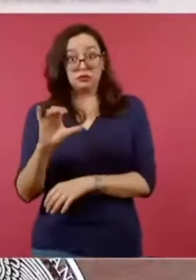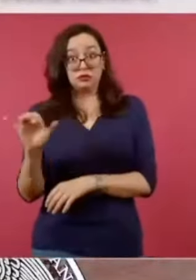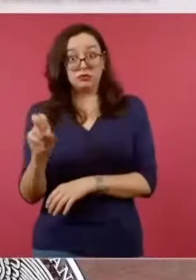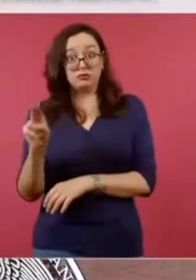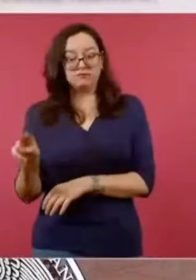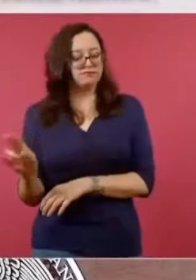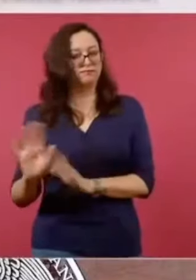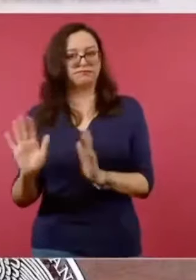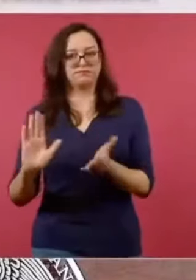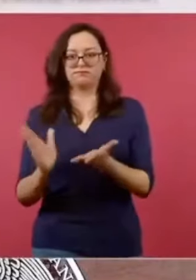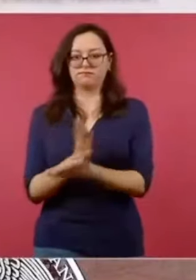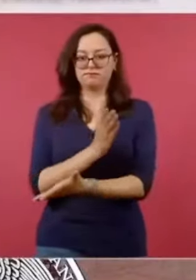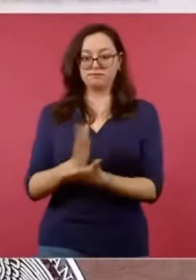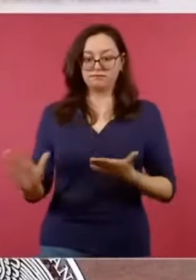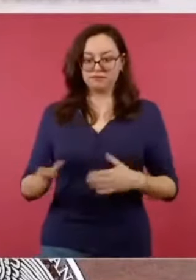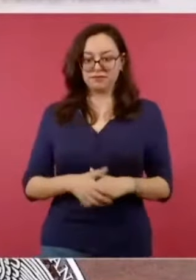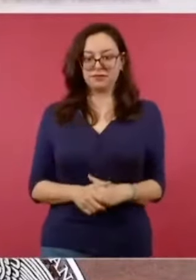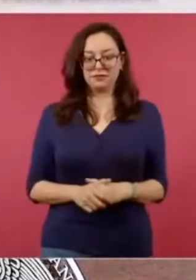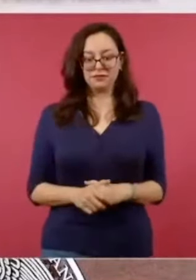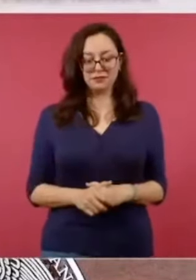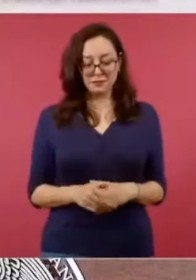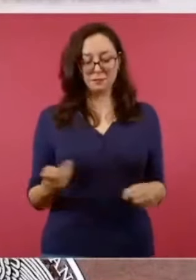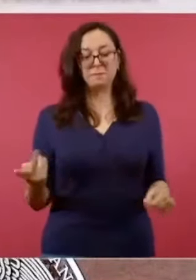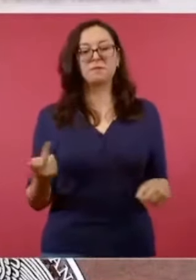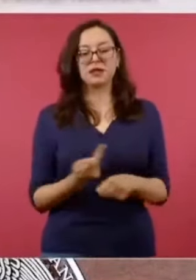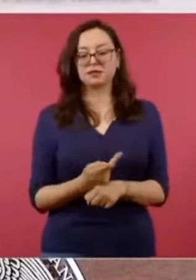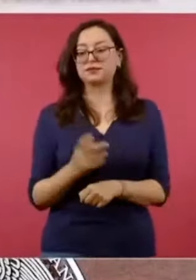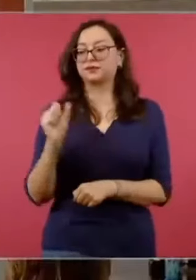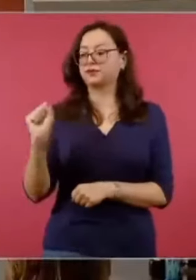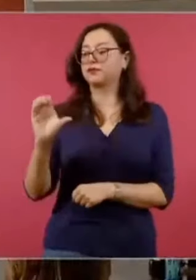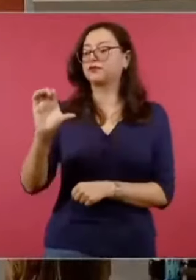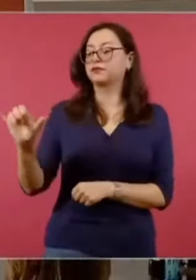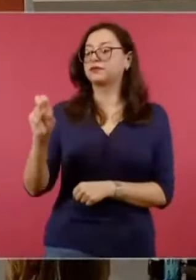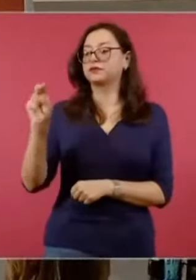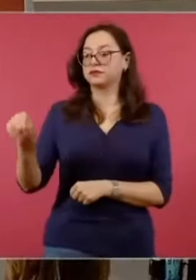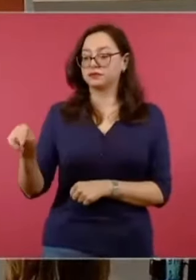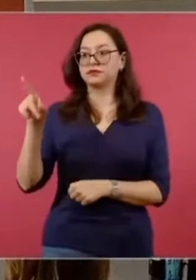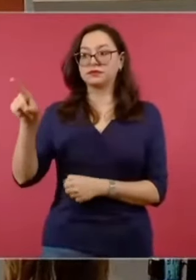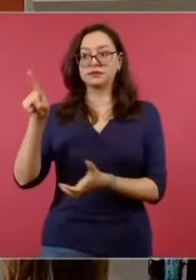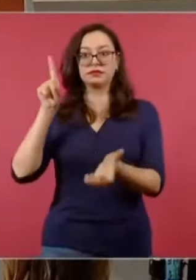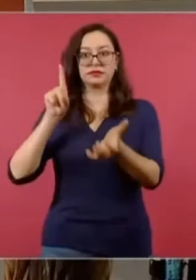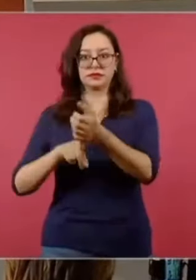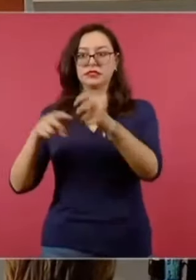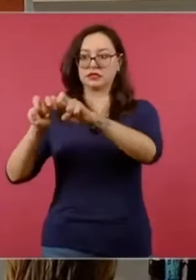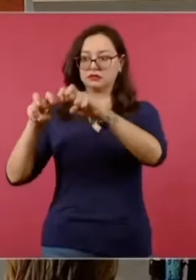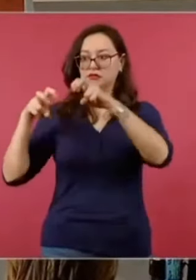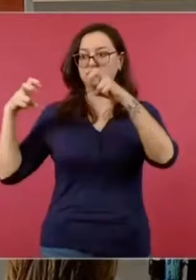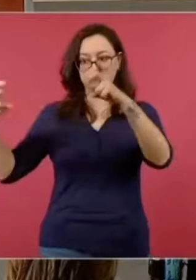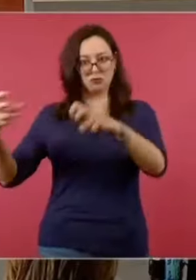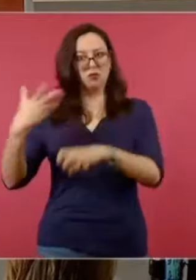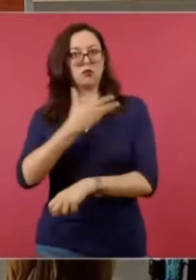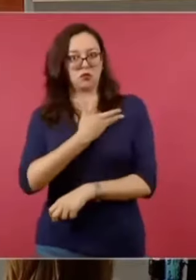la presidenta de la Corte es quien encabeza,